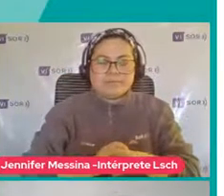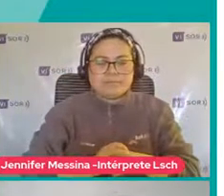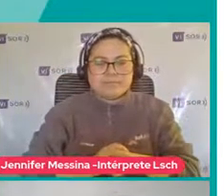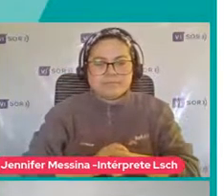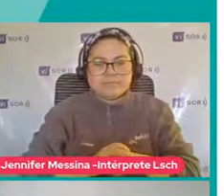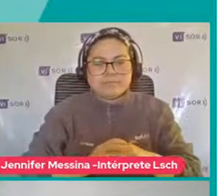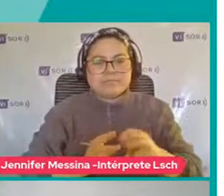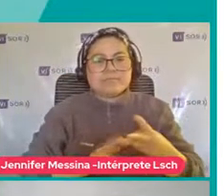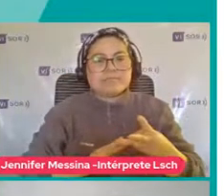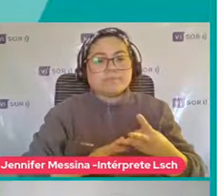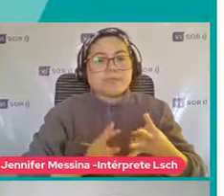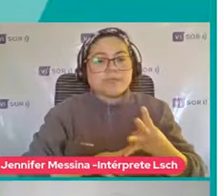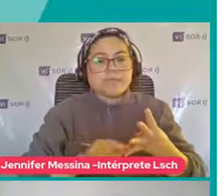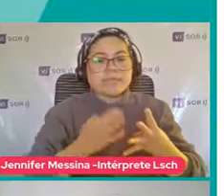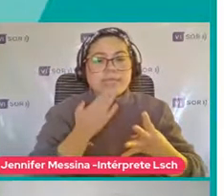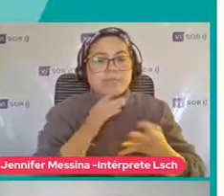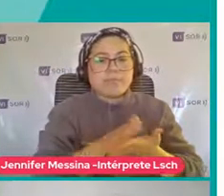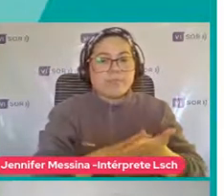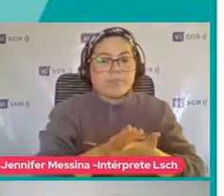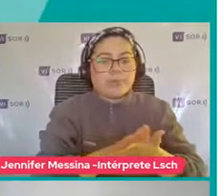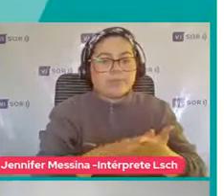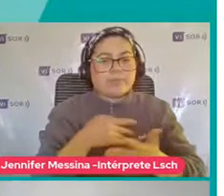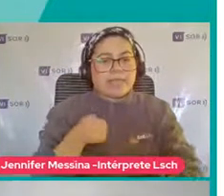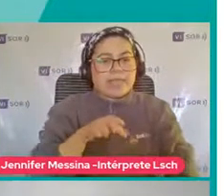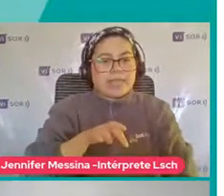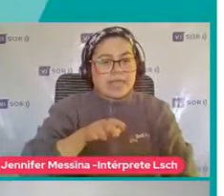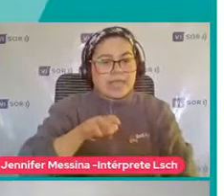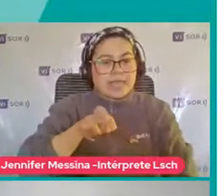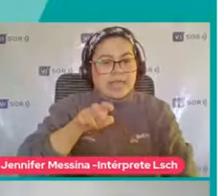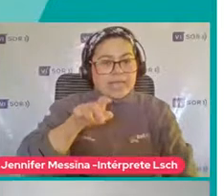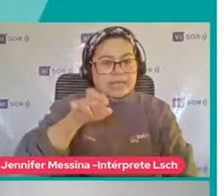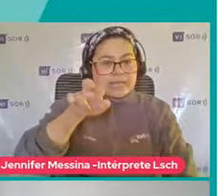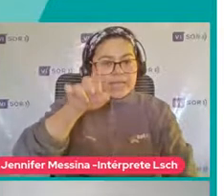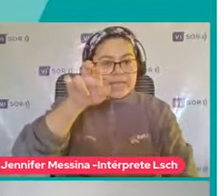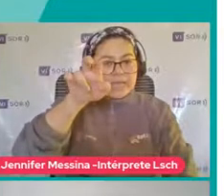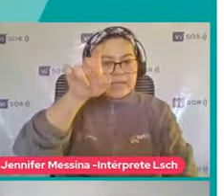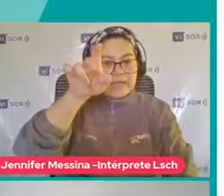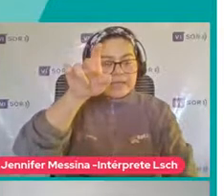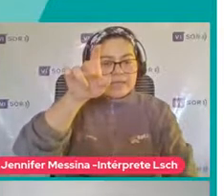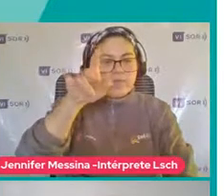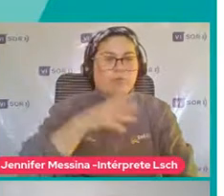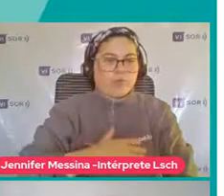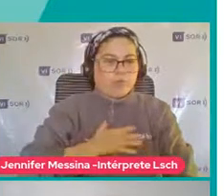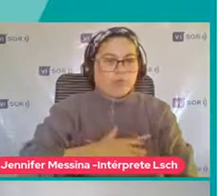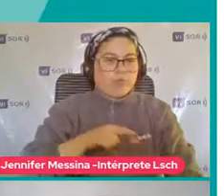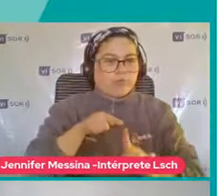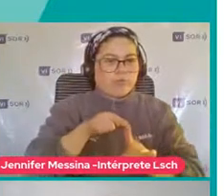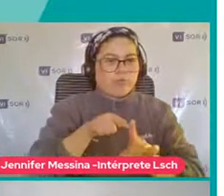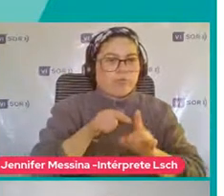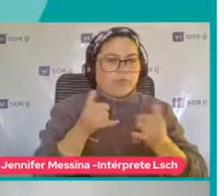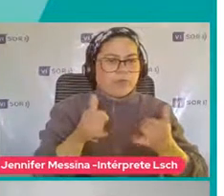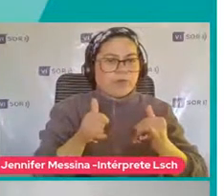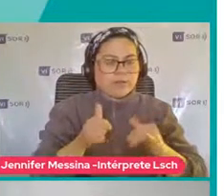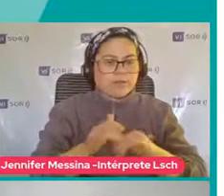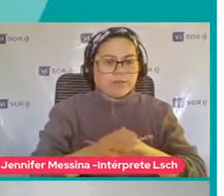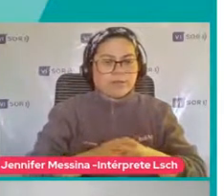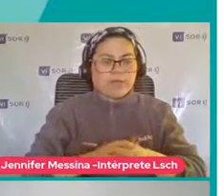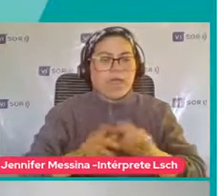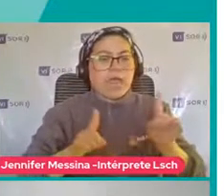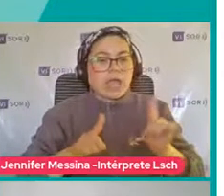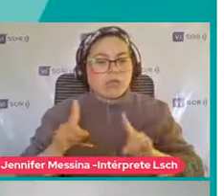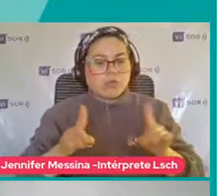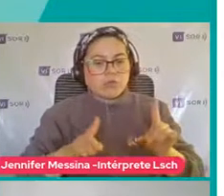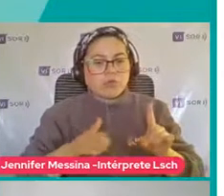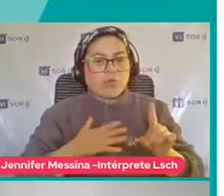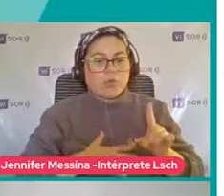subirse a cosas A escaleras A un rafalín En general Aquí hay De las dos características Hay algunos que Les